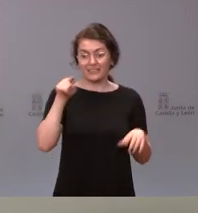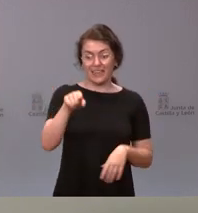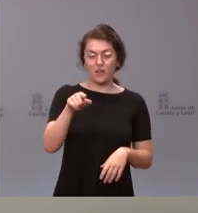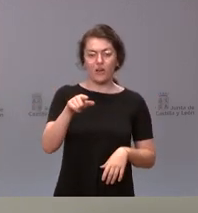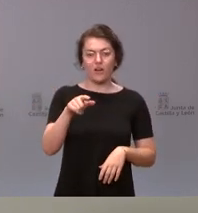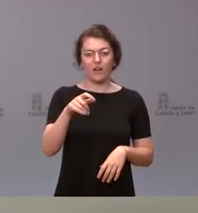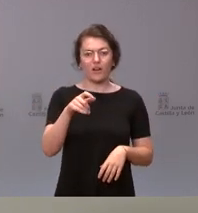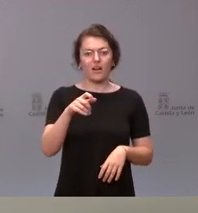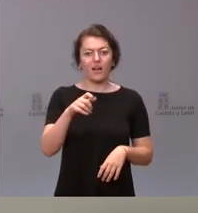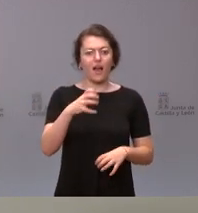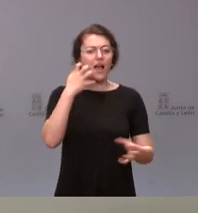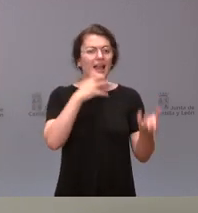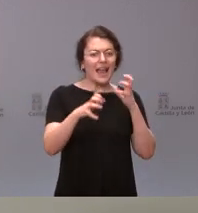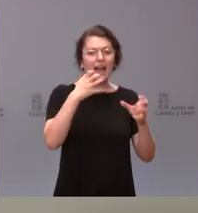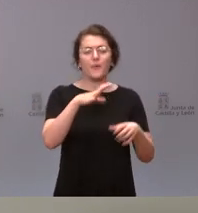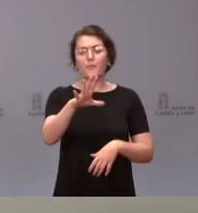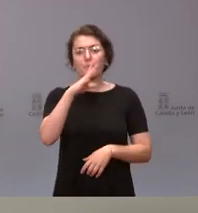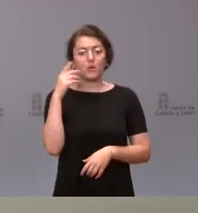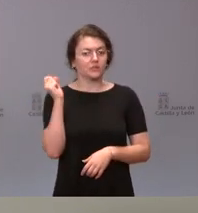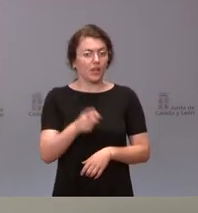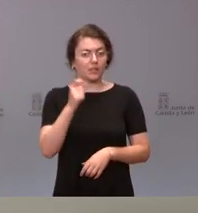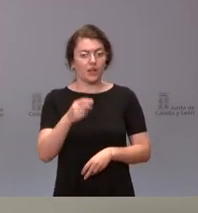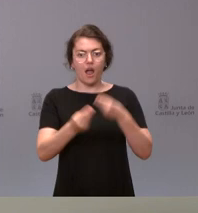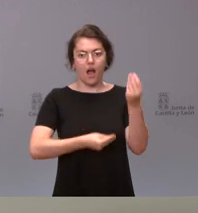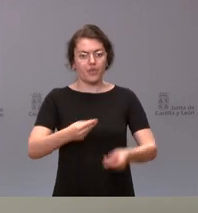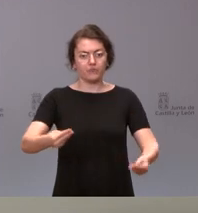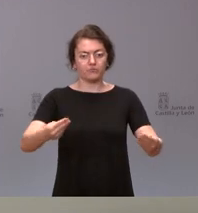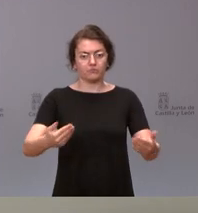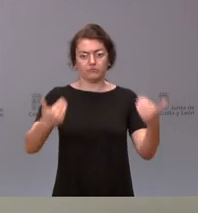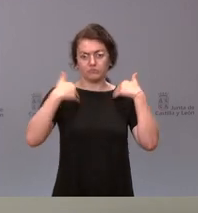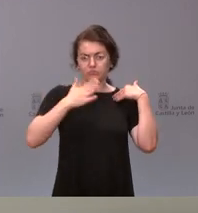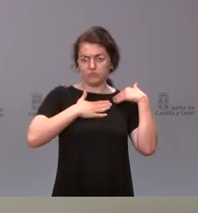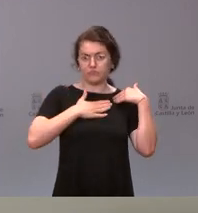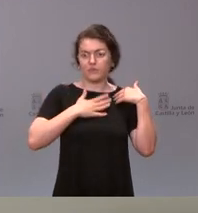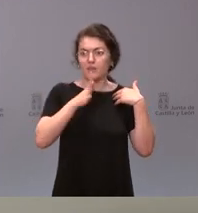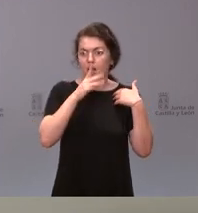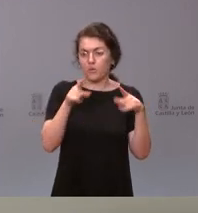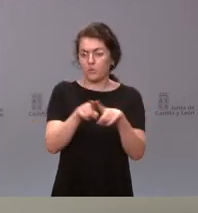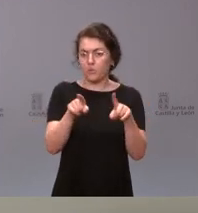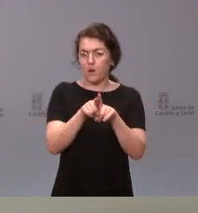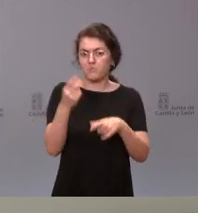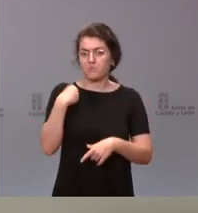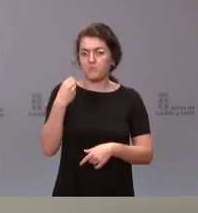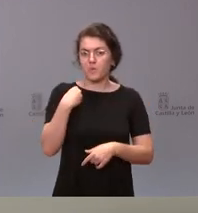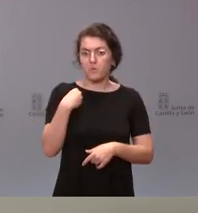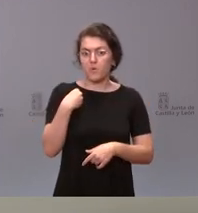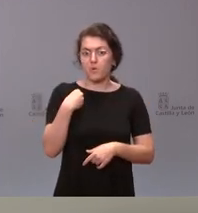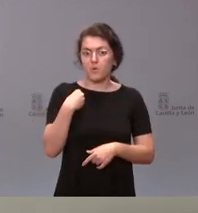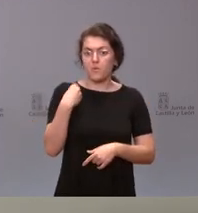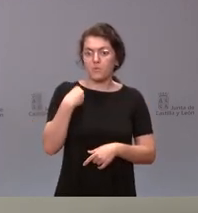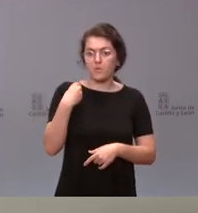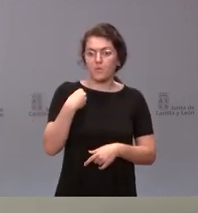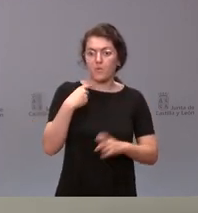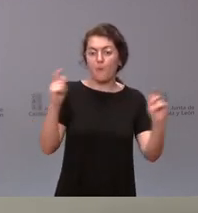habitualmente esa labor la hacían ellos y que, de esta manera, no se está promocionando, como se dice insistentemente desde la